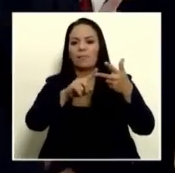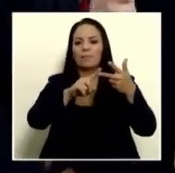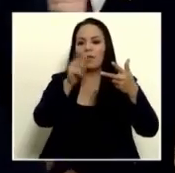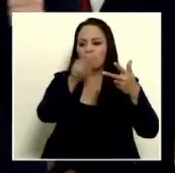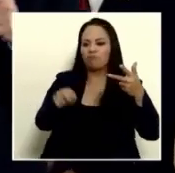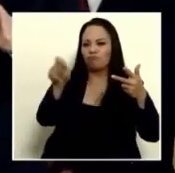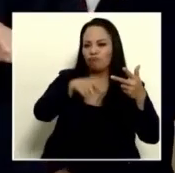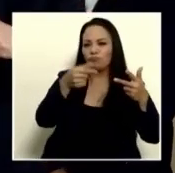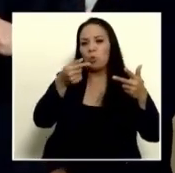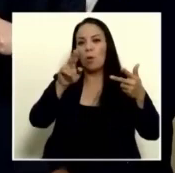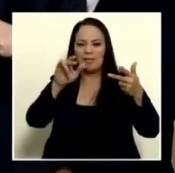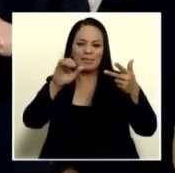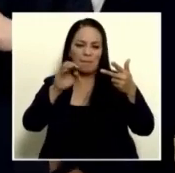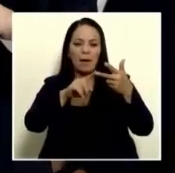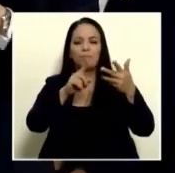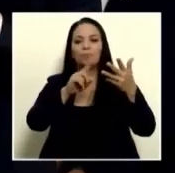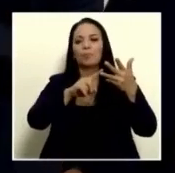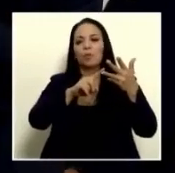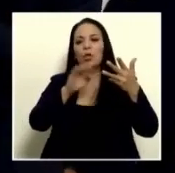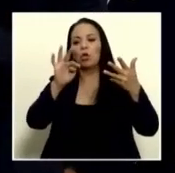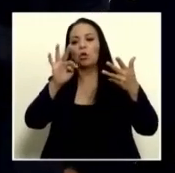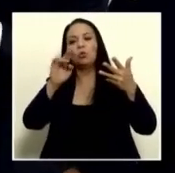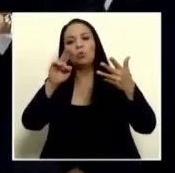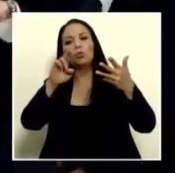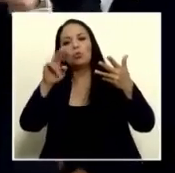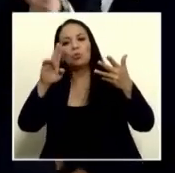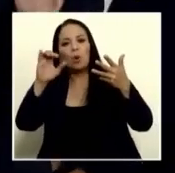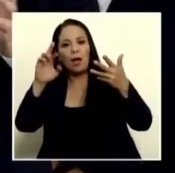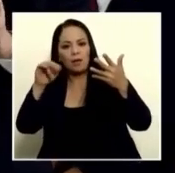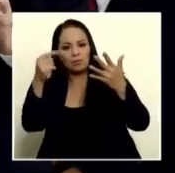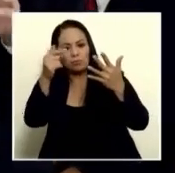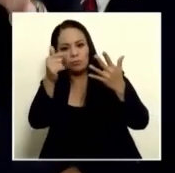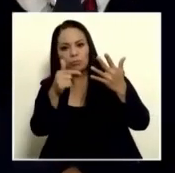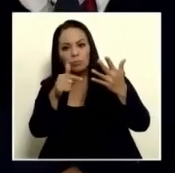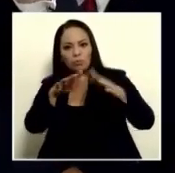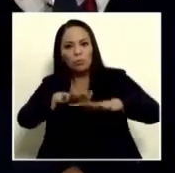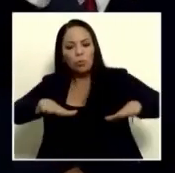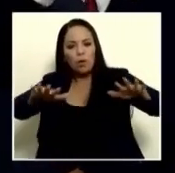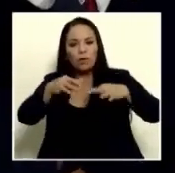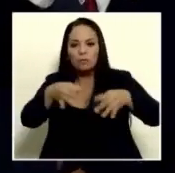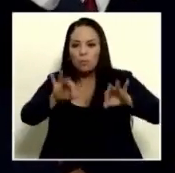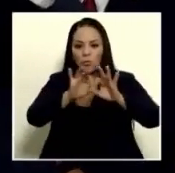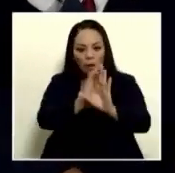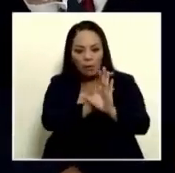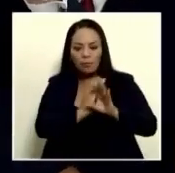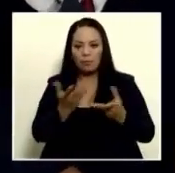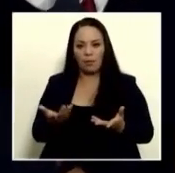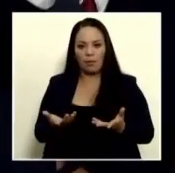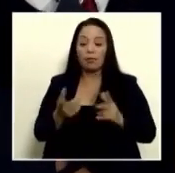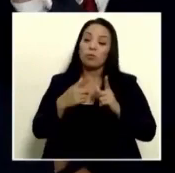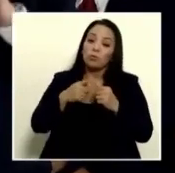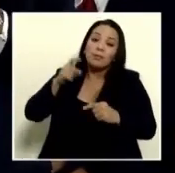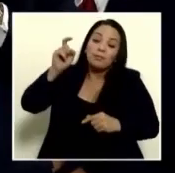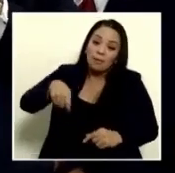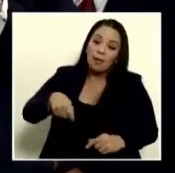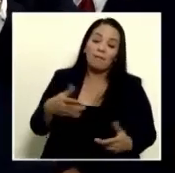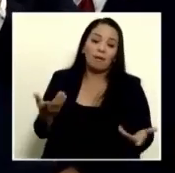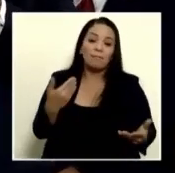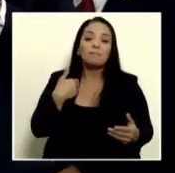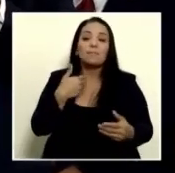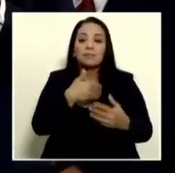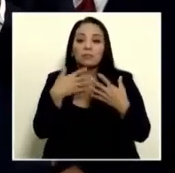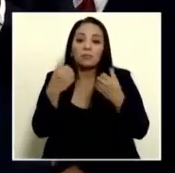Guásima, Turrúcares también, ¿verdad? De todas esas horas, esto es lo que debe hacer el Ministerio